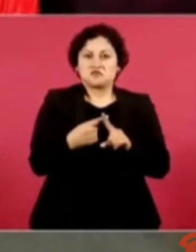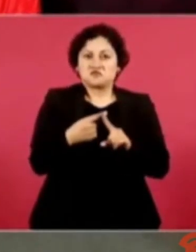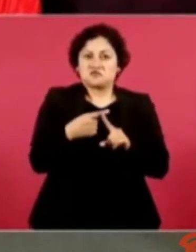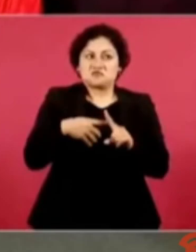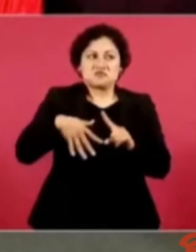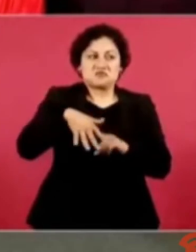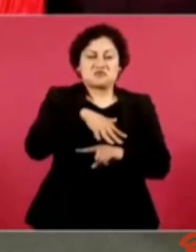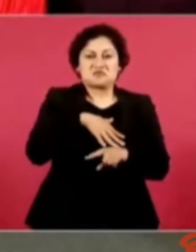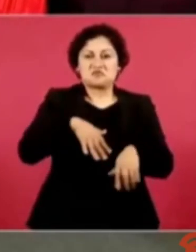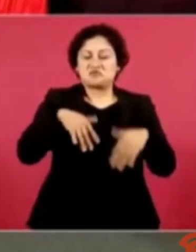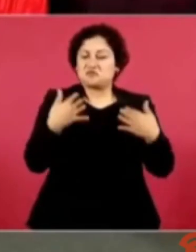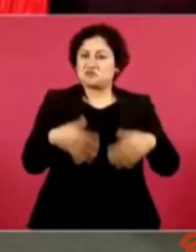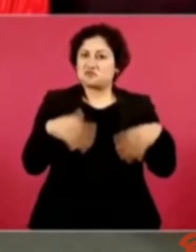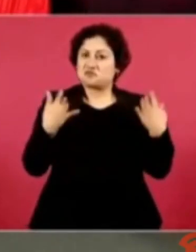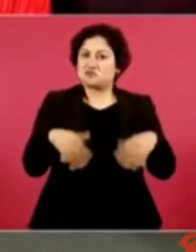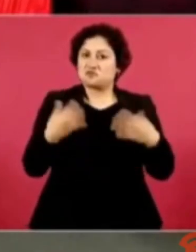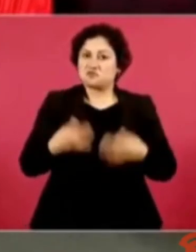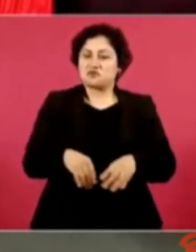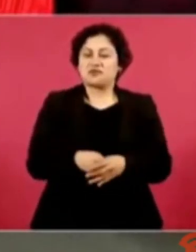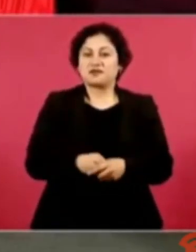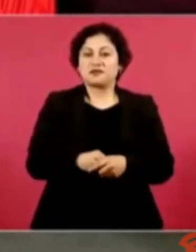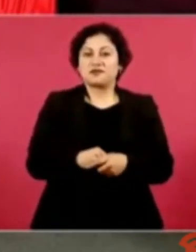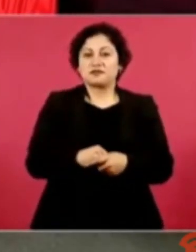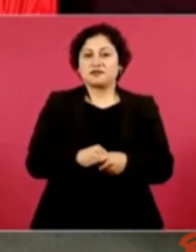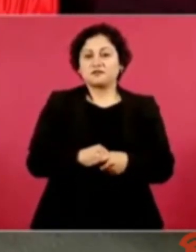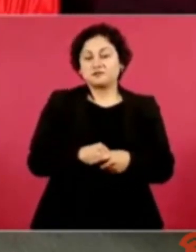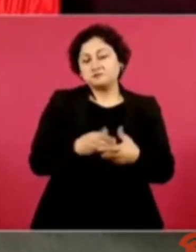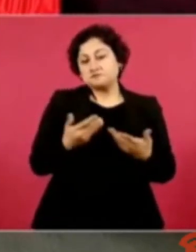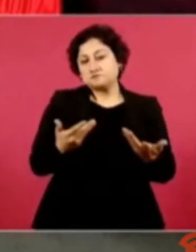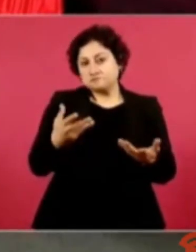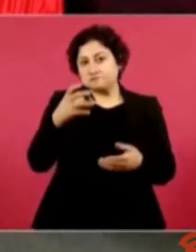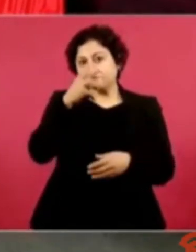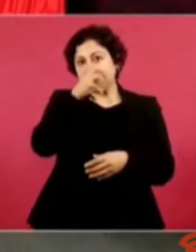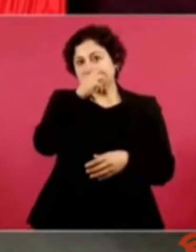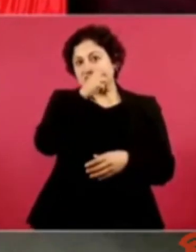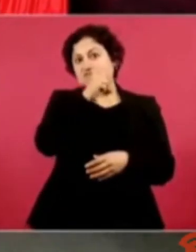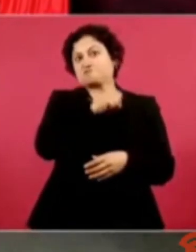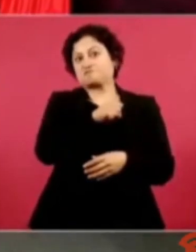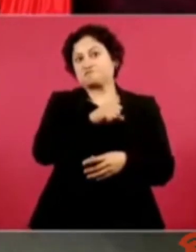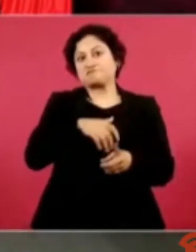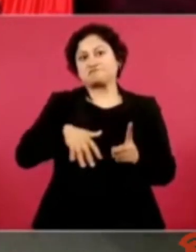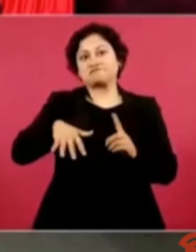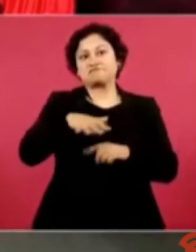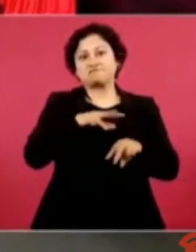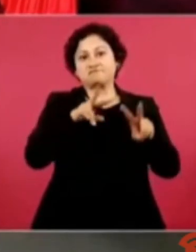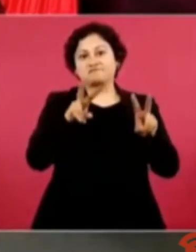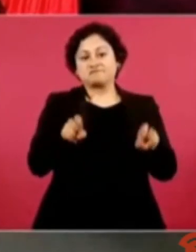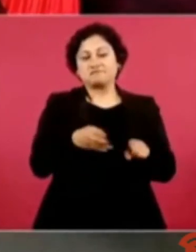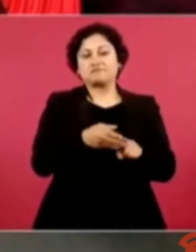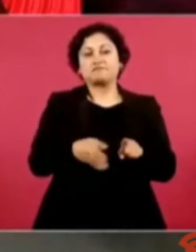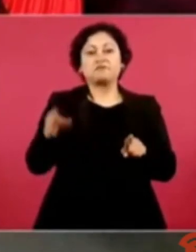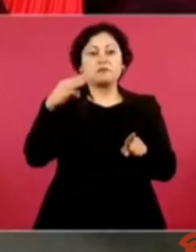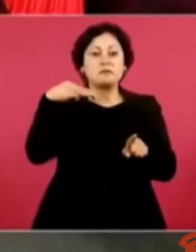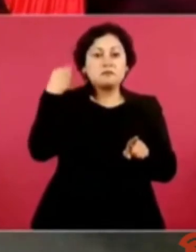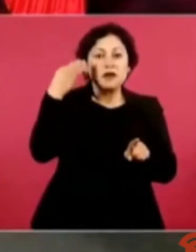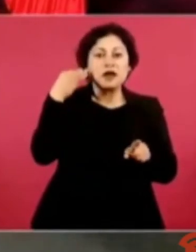esta temporada de calor este marzo, abril, mayo